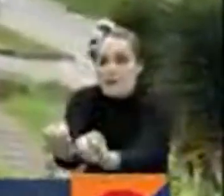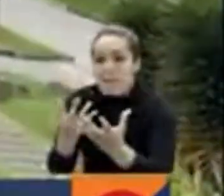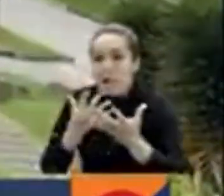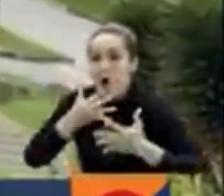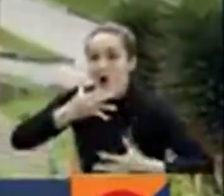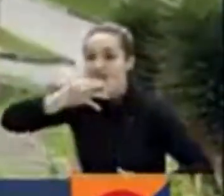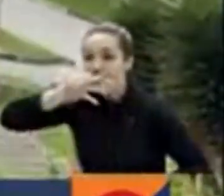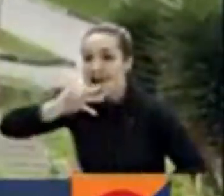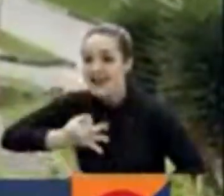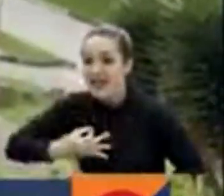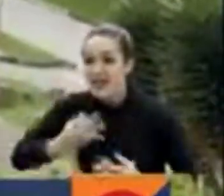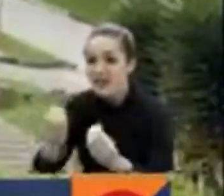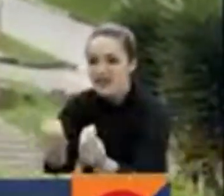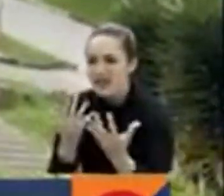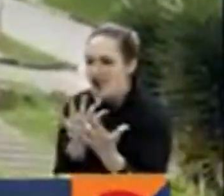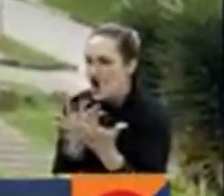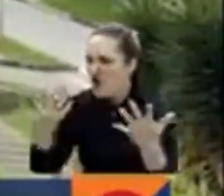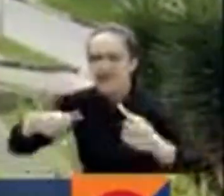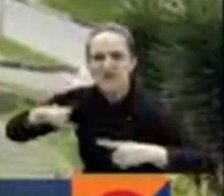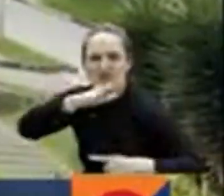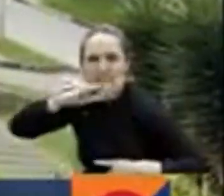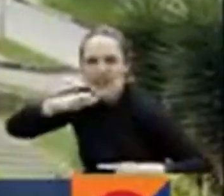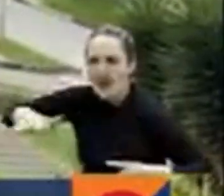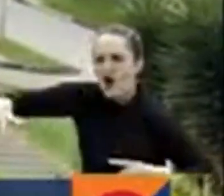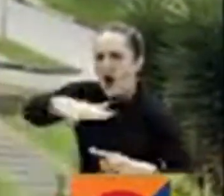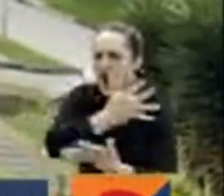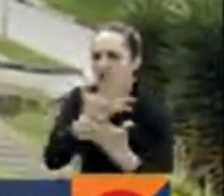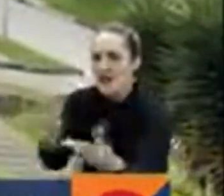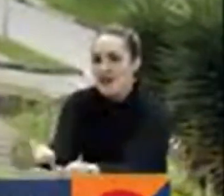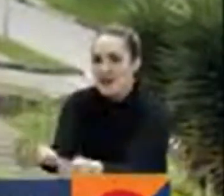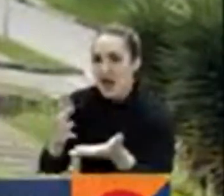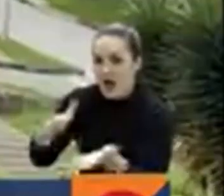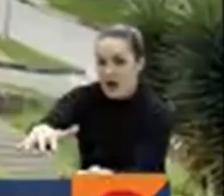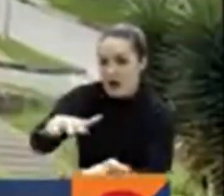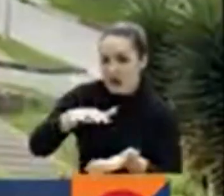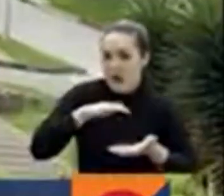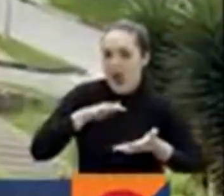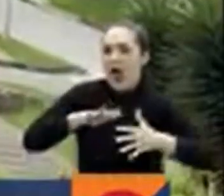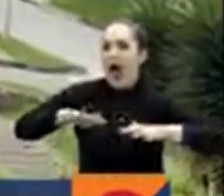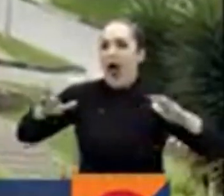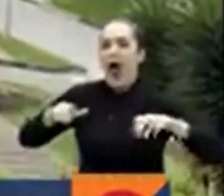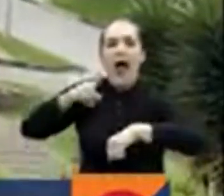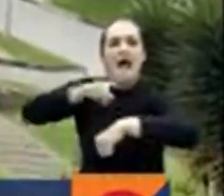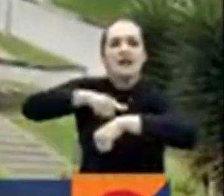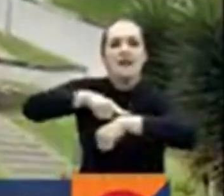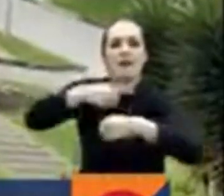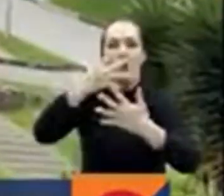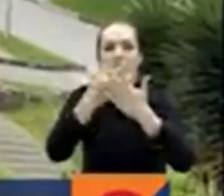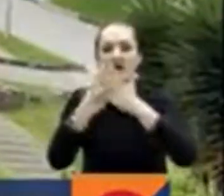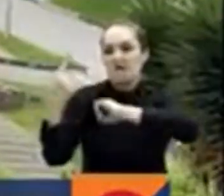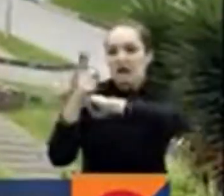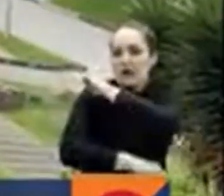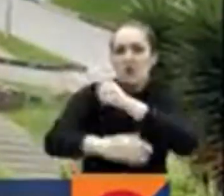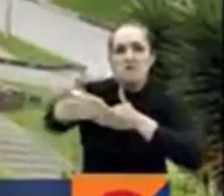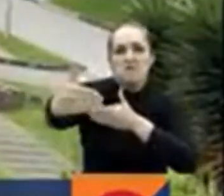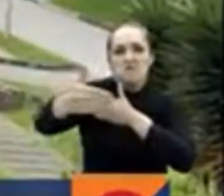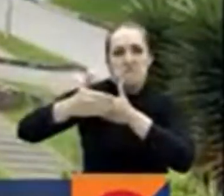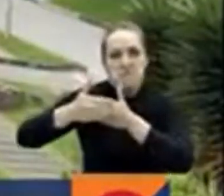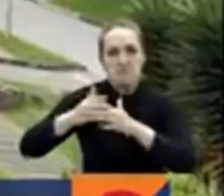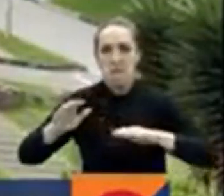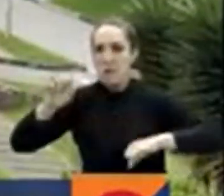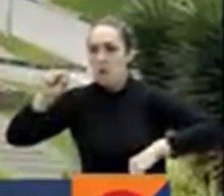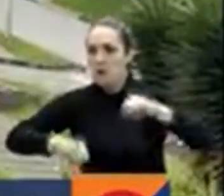cambio de entrega de bienes para reparar a las víctimas hay una rebaja sustancial en los temas de penas que pueden significar cuatro, cinco,